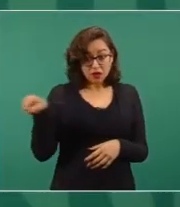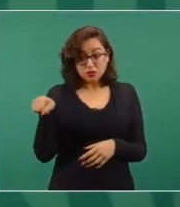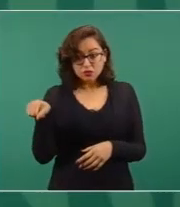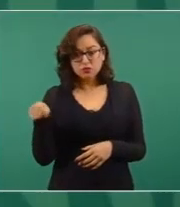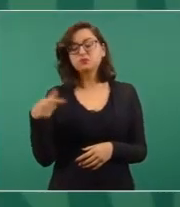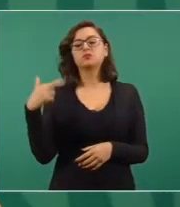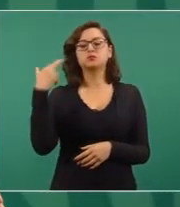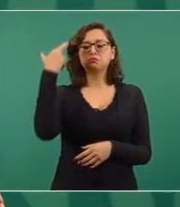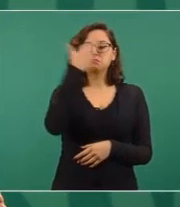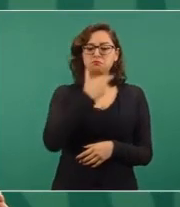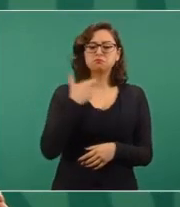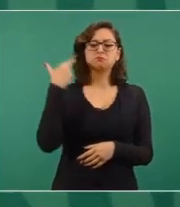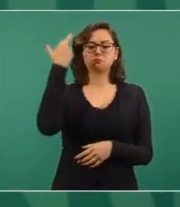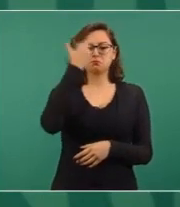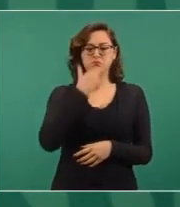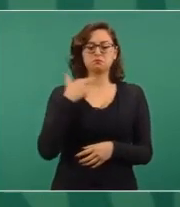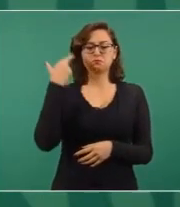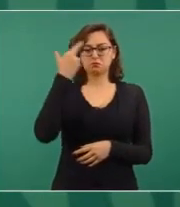Le tenemos toda la confianza a Germán.